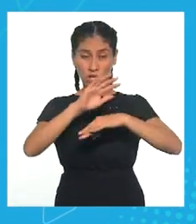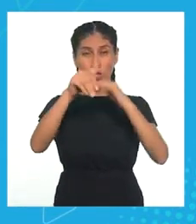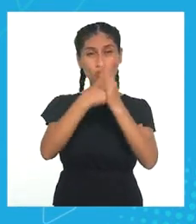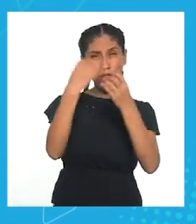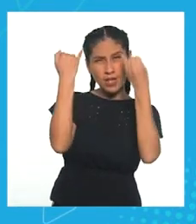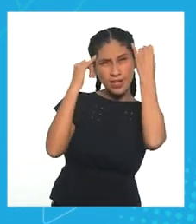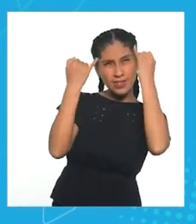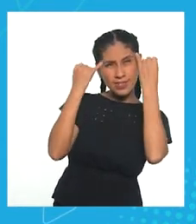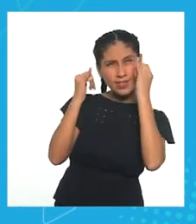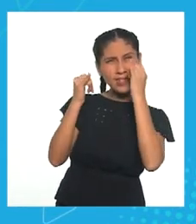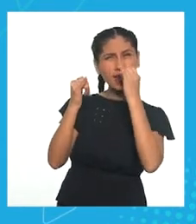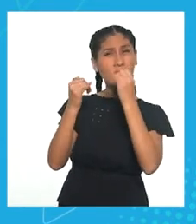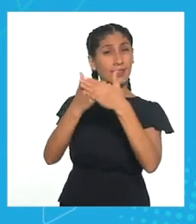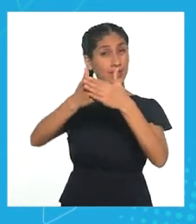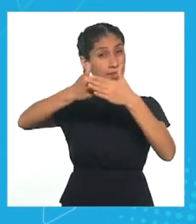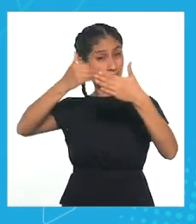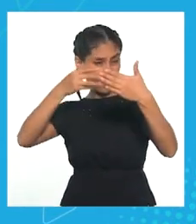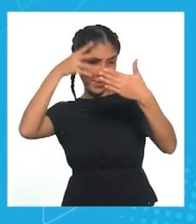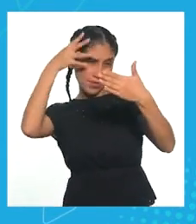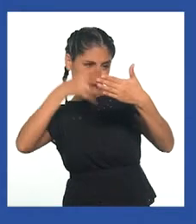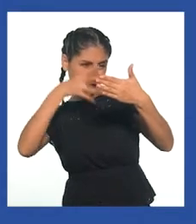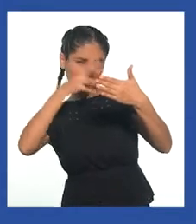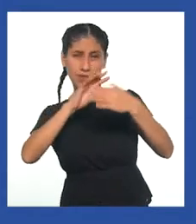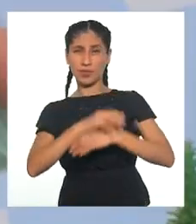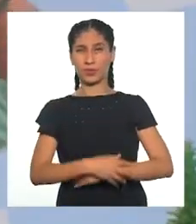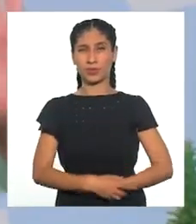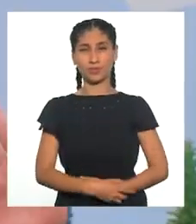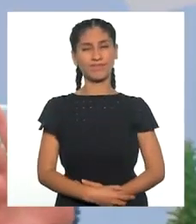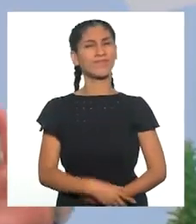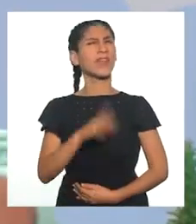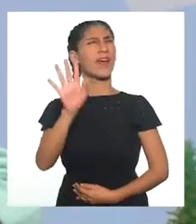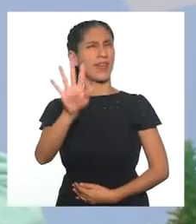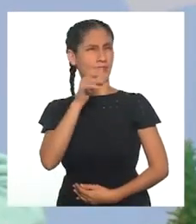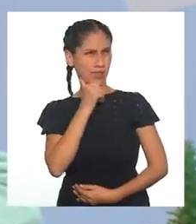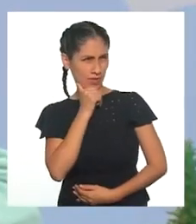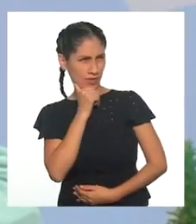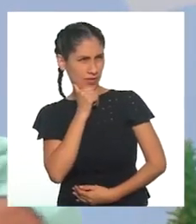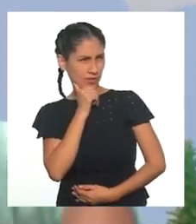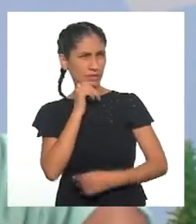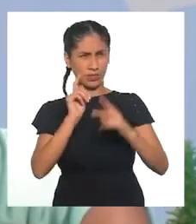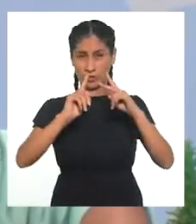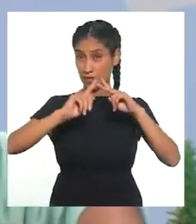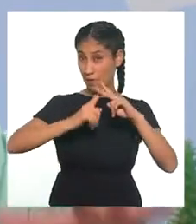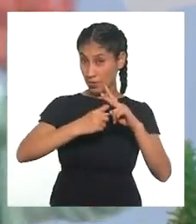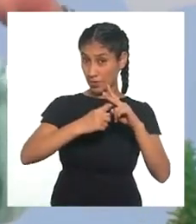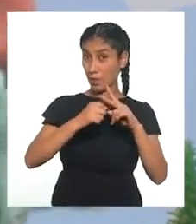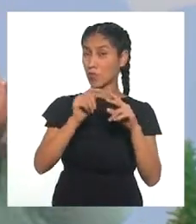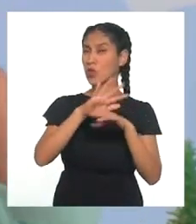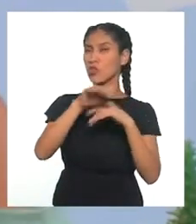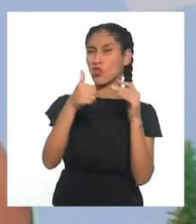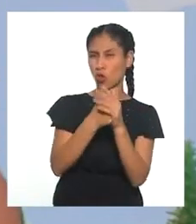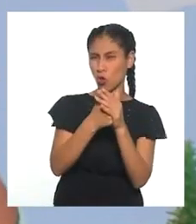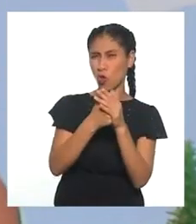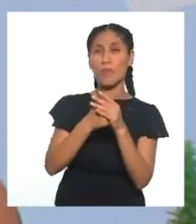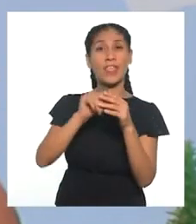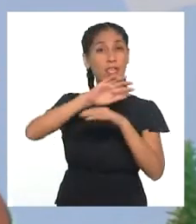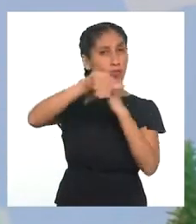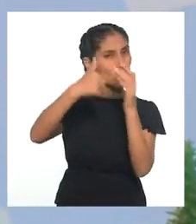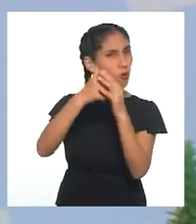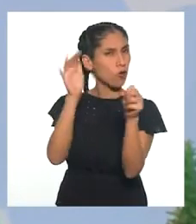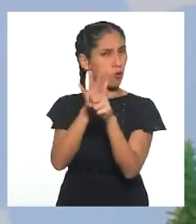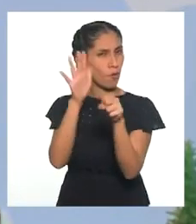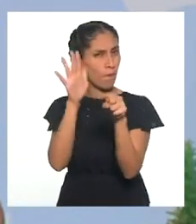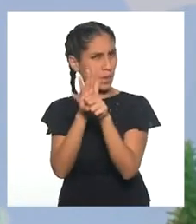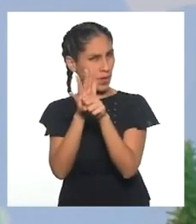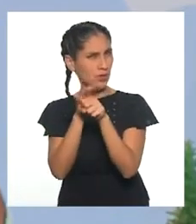las ideas que surgieron en la etapa de divergencia. Entonces, partimos de lo general, abriendo lo máximo posible